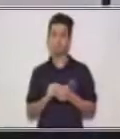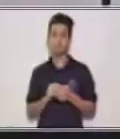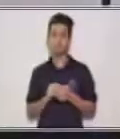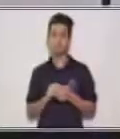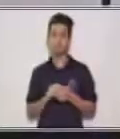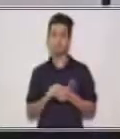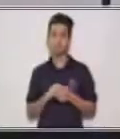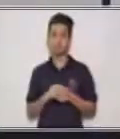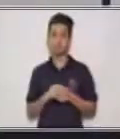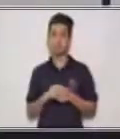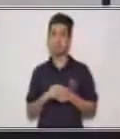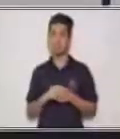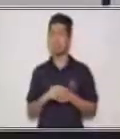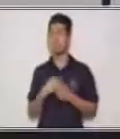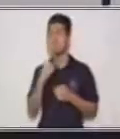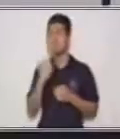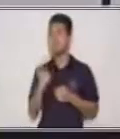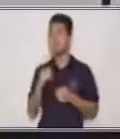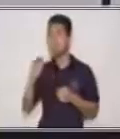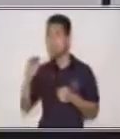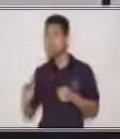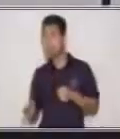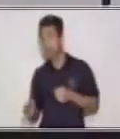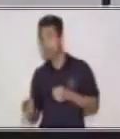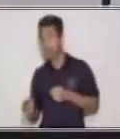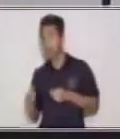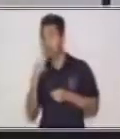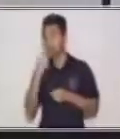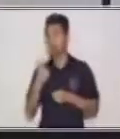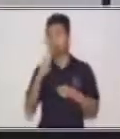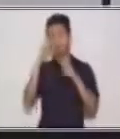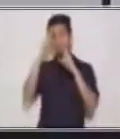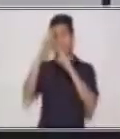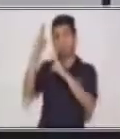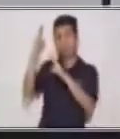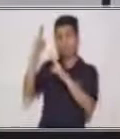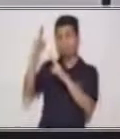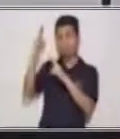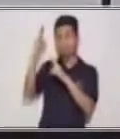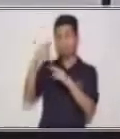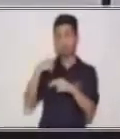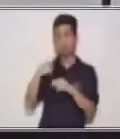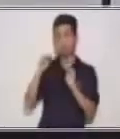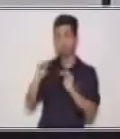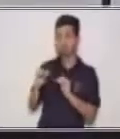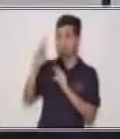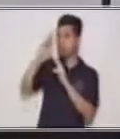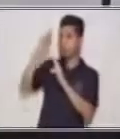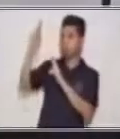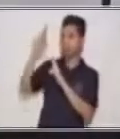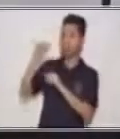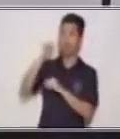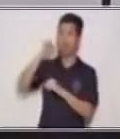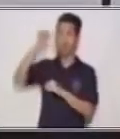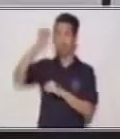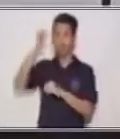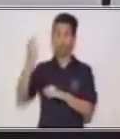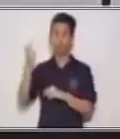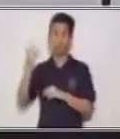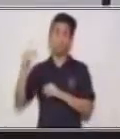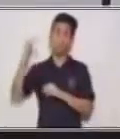Los más pequeños deben respetar a los mayores, a los abuelitos. Y los mayores también, por supuesto, deben respetar a los pequeños.